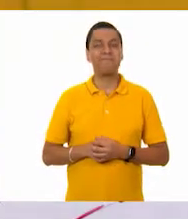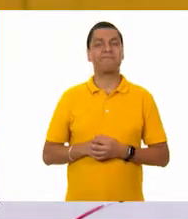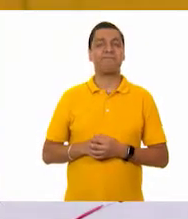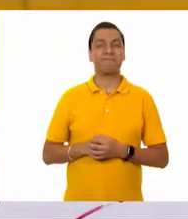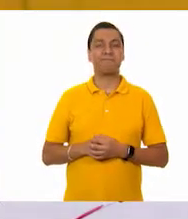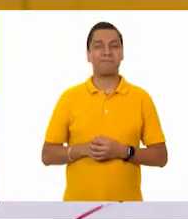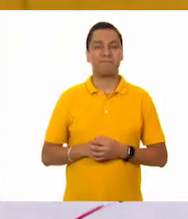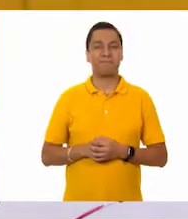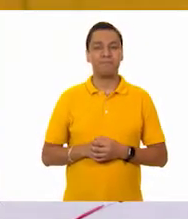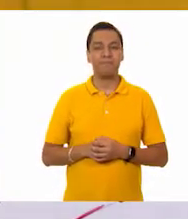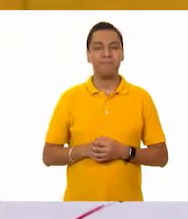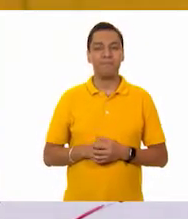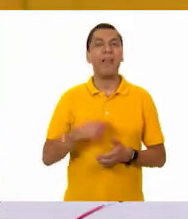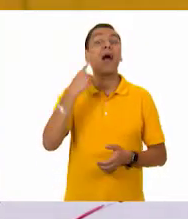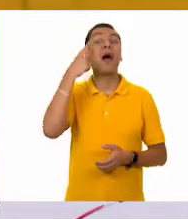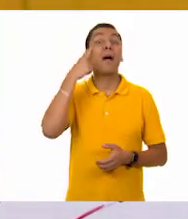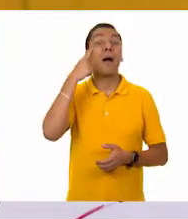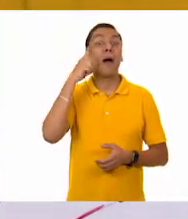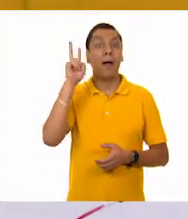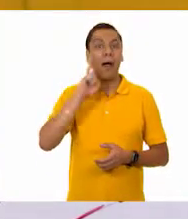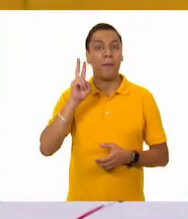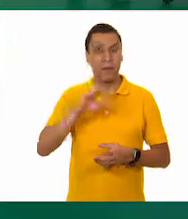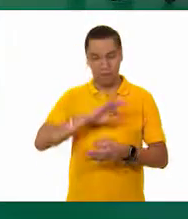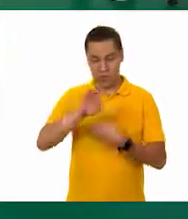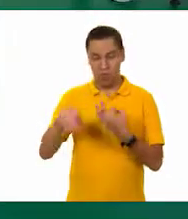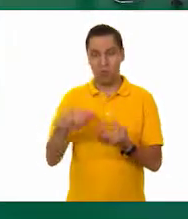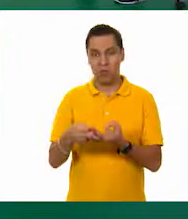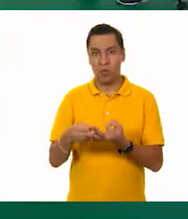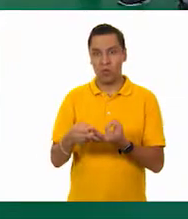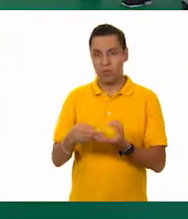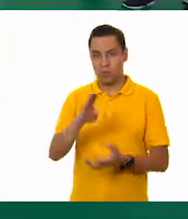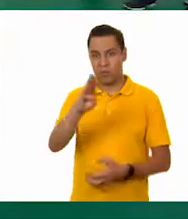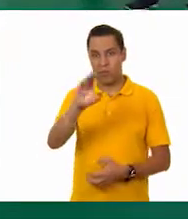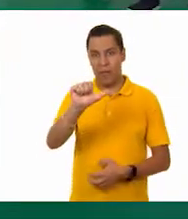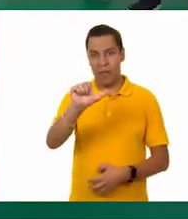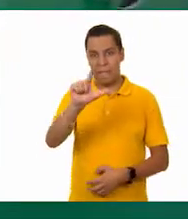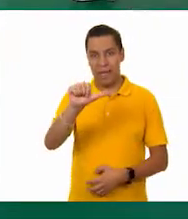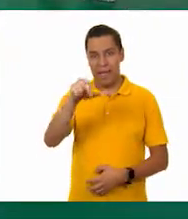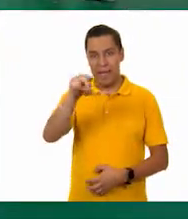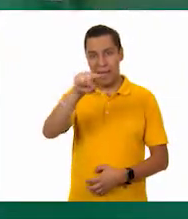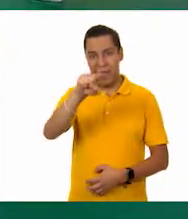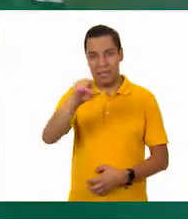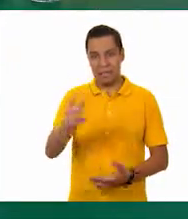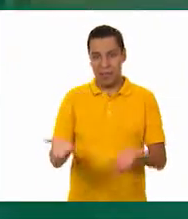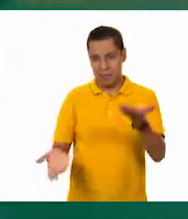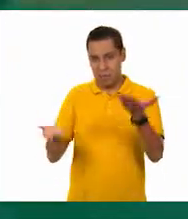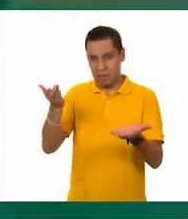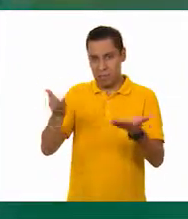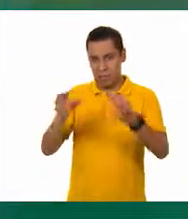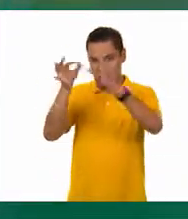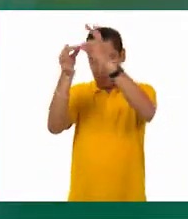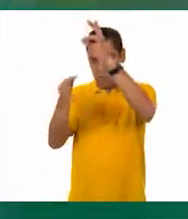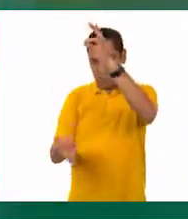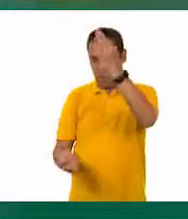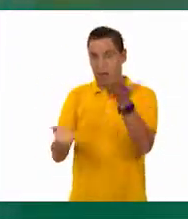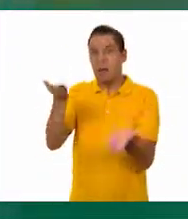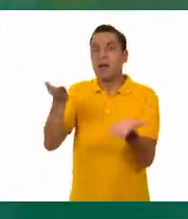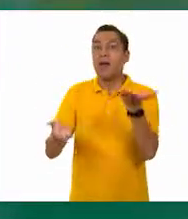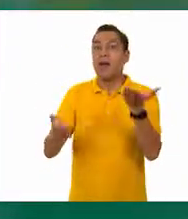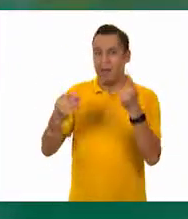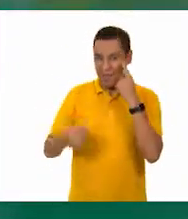Entonces ha llegado el momento de comprobarlo. Vamos a comprobar cuál de estos dos objetos pesa más. Muy te voy a ayudar, Oscar. ¡Con la balanza!